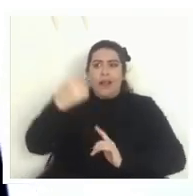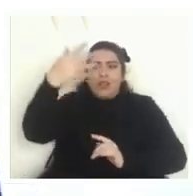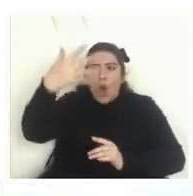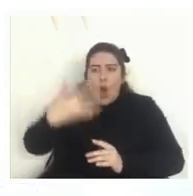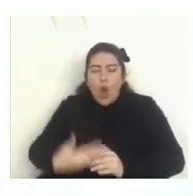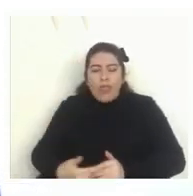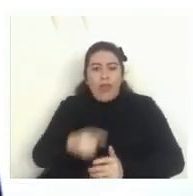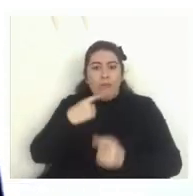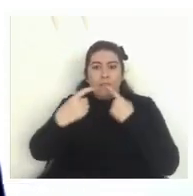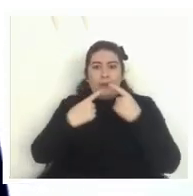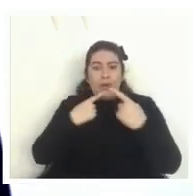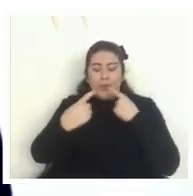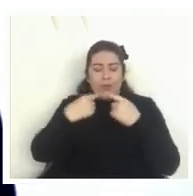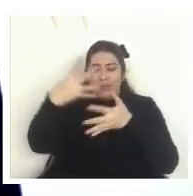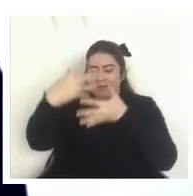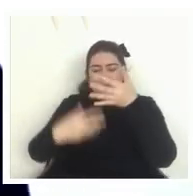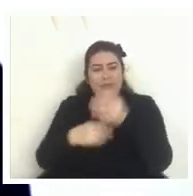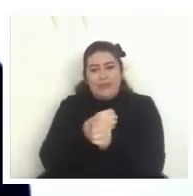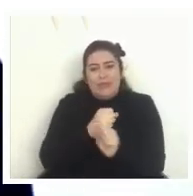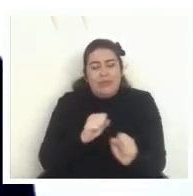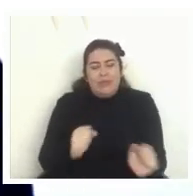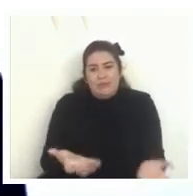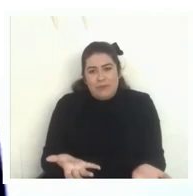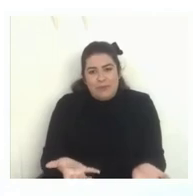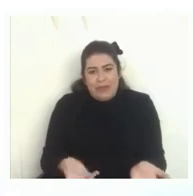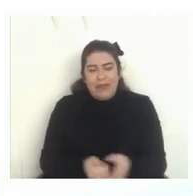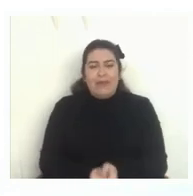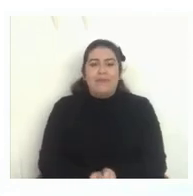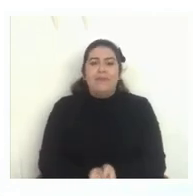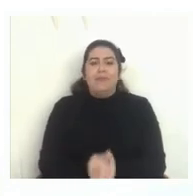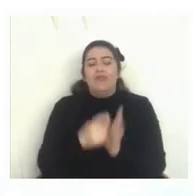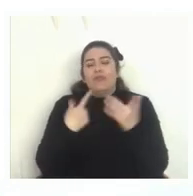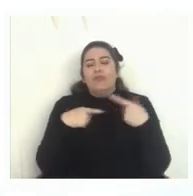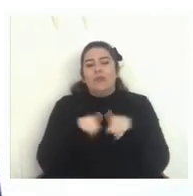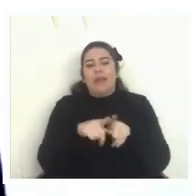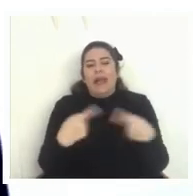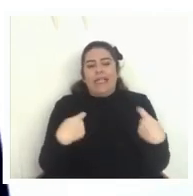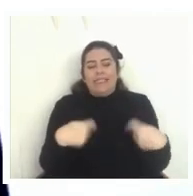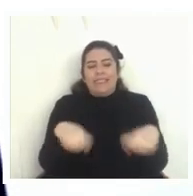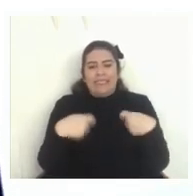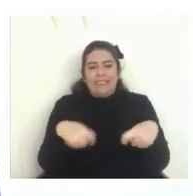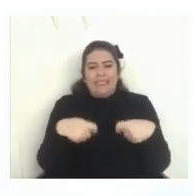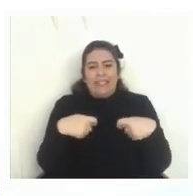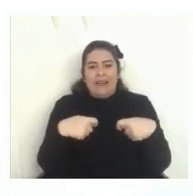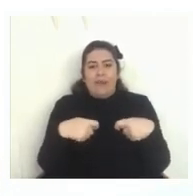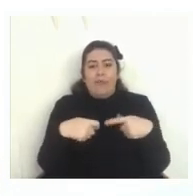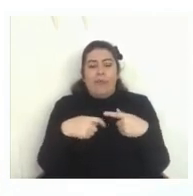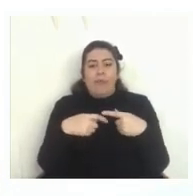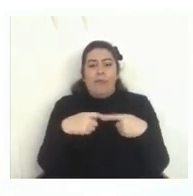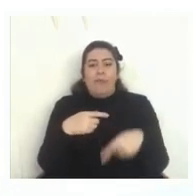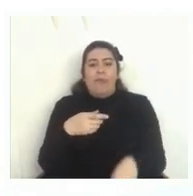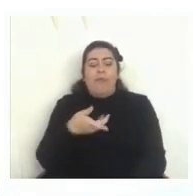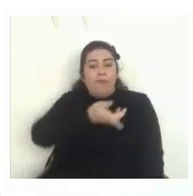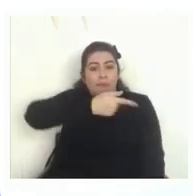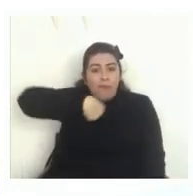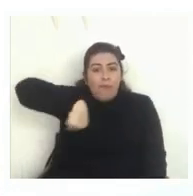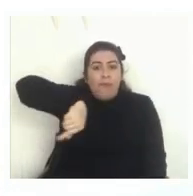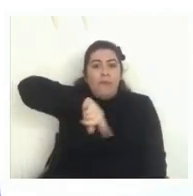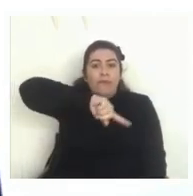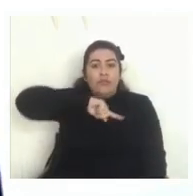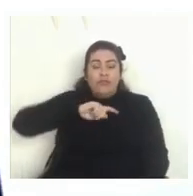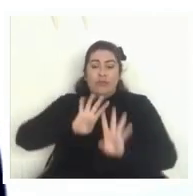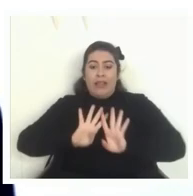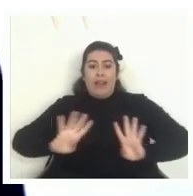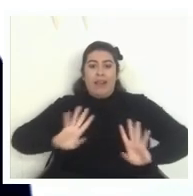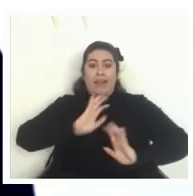el público hizo pero si yo tratando de para nuestros panelistas